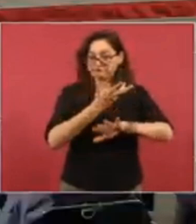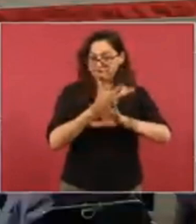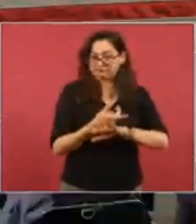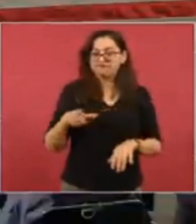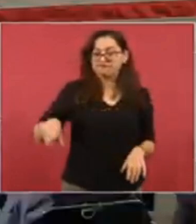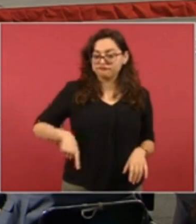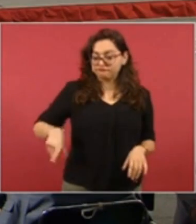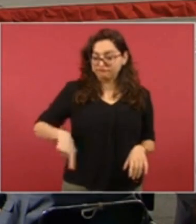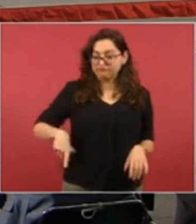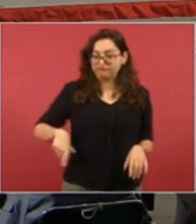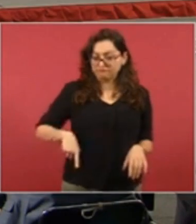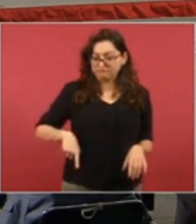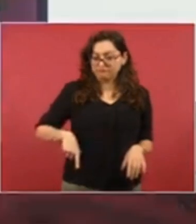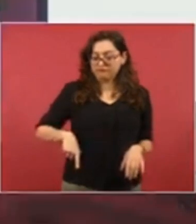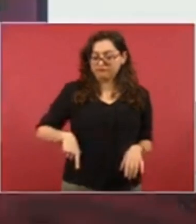Unidos